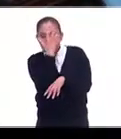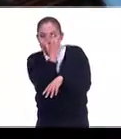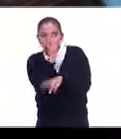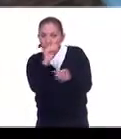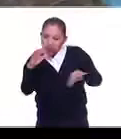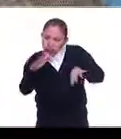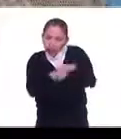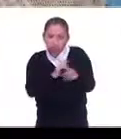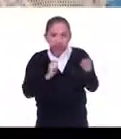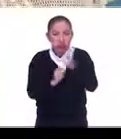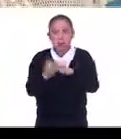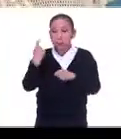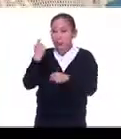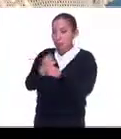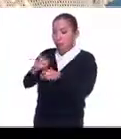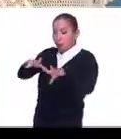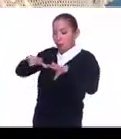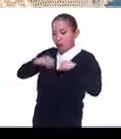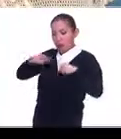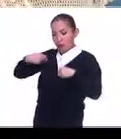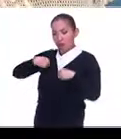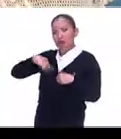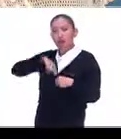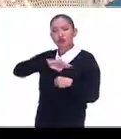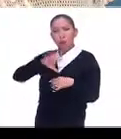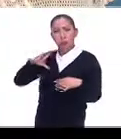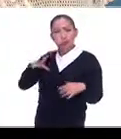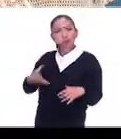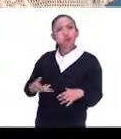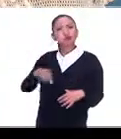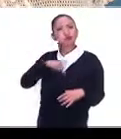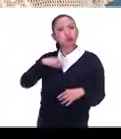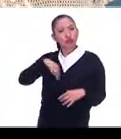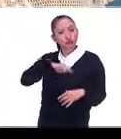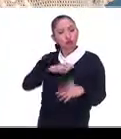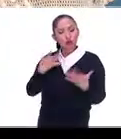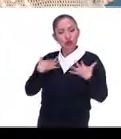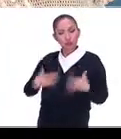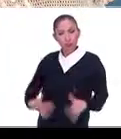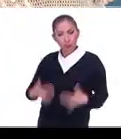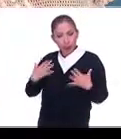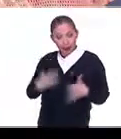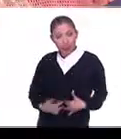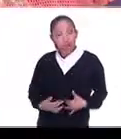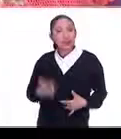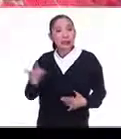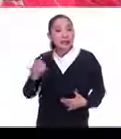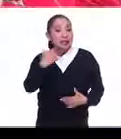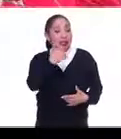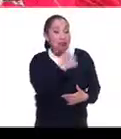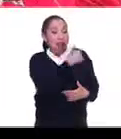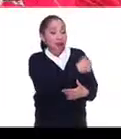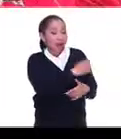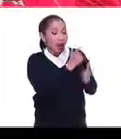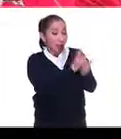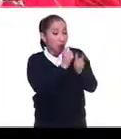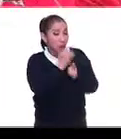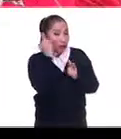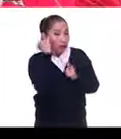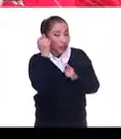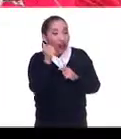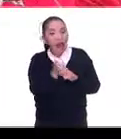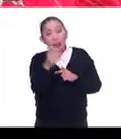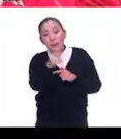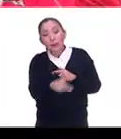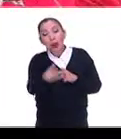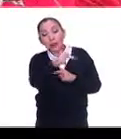Primero, asumirlo como nuestro, que es nuestro finalmente. Y cada etnia asumir y cada pueblo